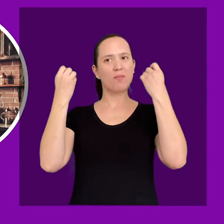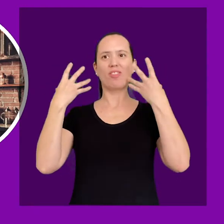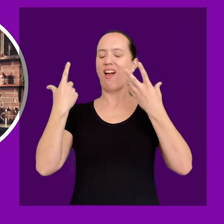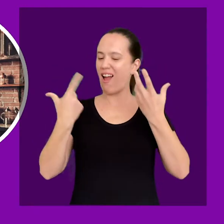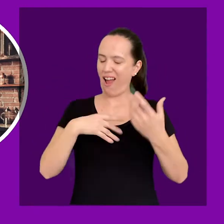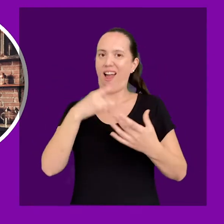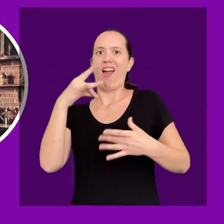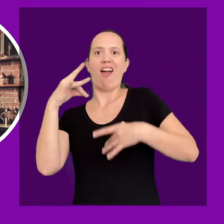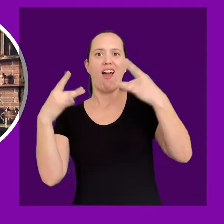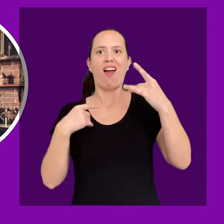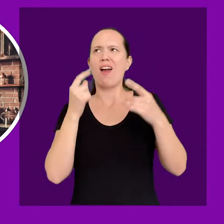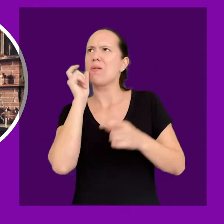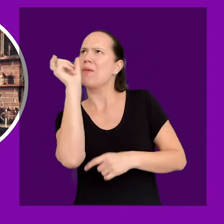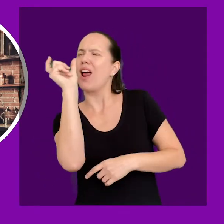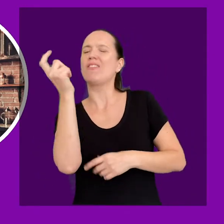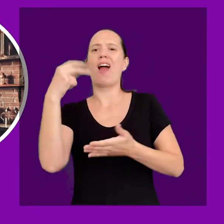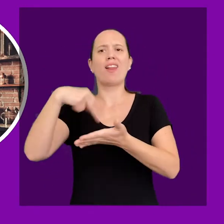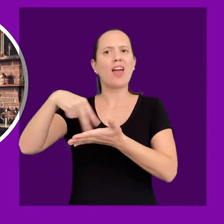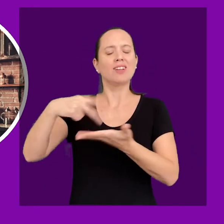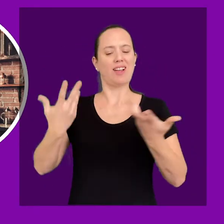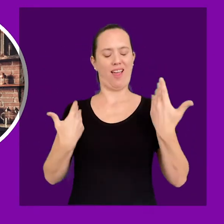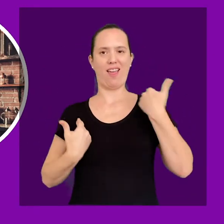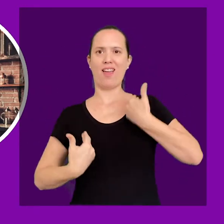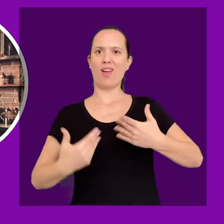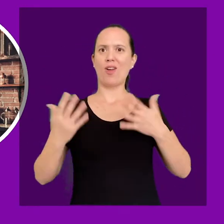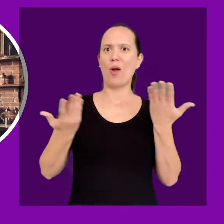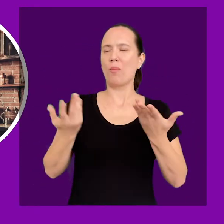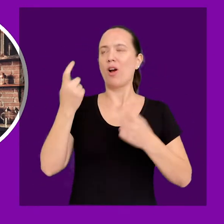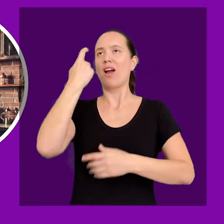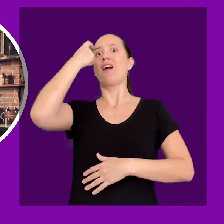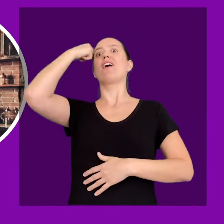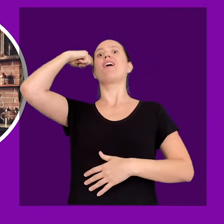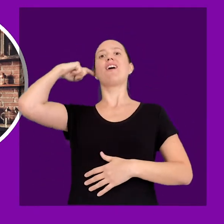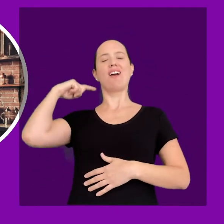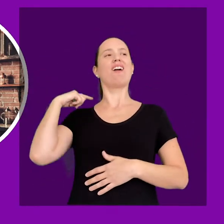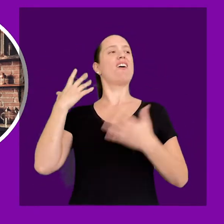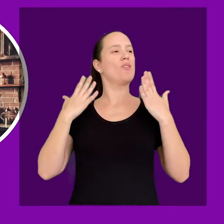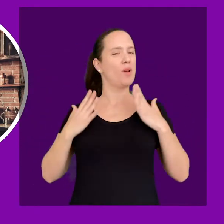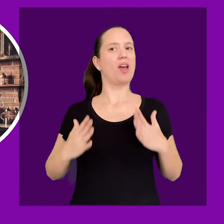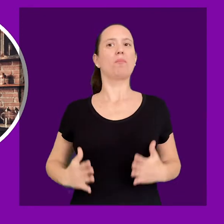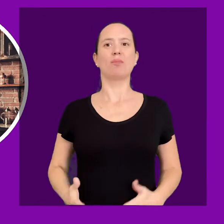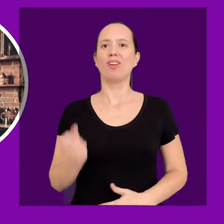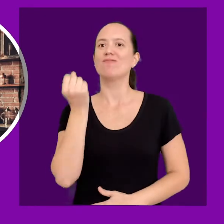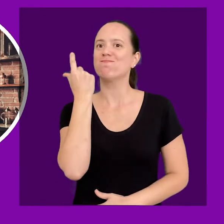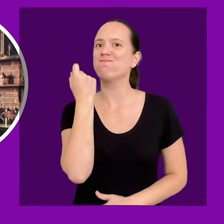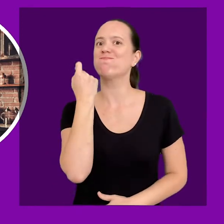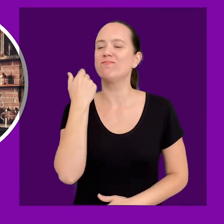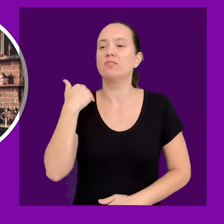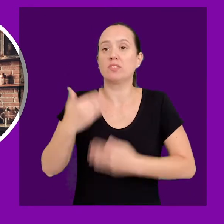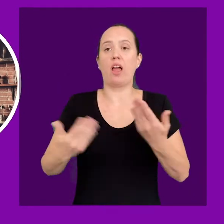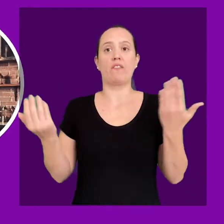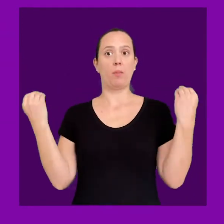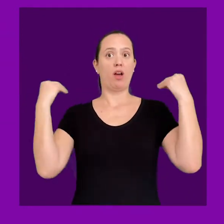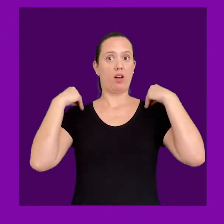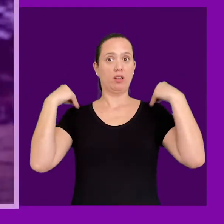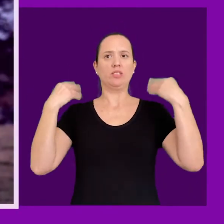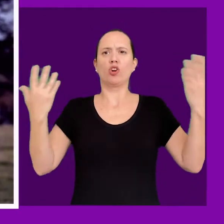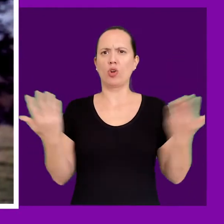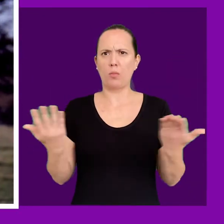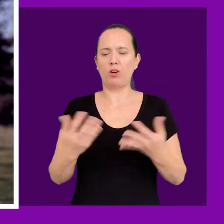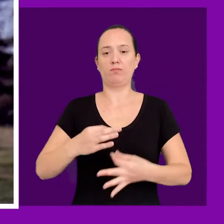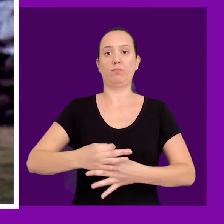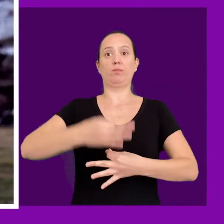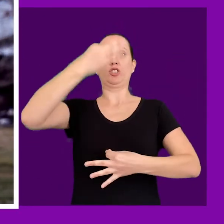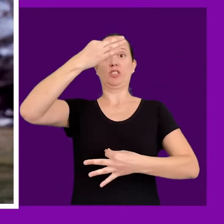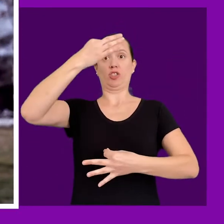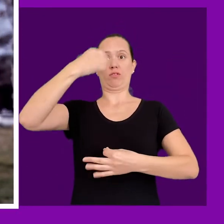los aprendizajes que he estimulado por el lenguaje de la danza, amplía la conciencia corporal. Realizaremos el siguiente ejercicio. Nos